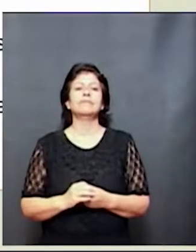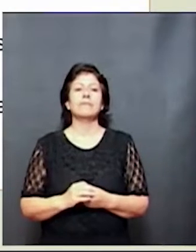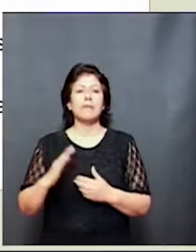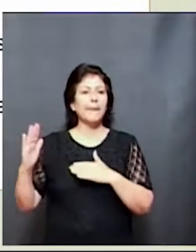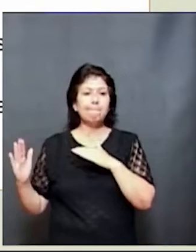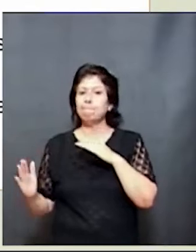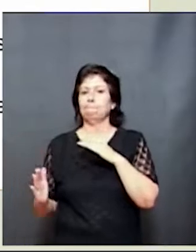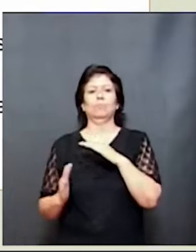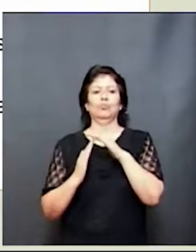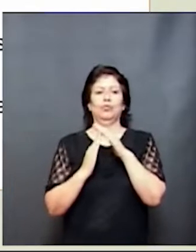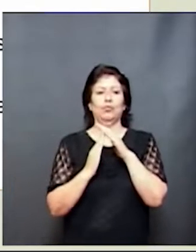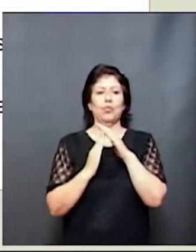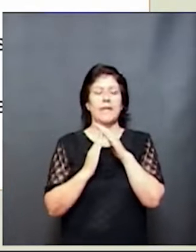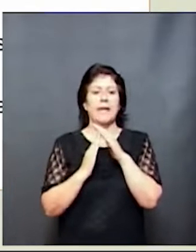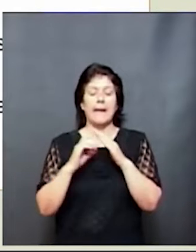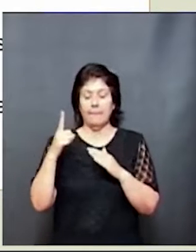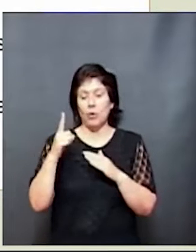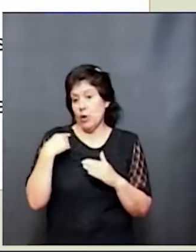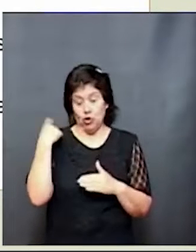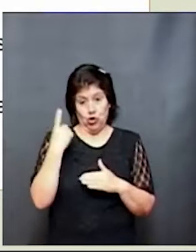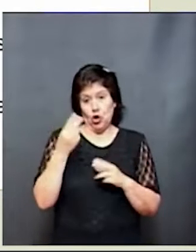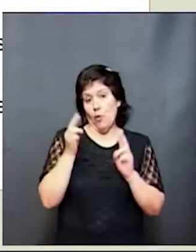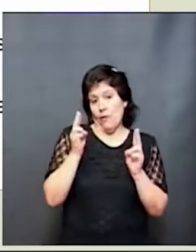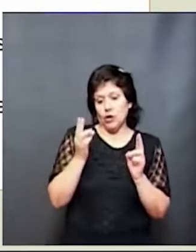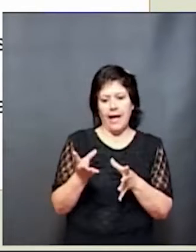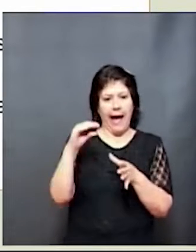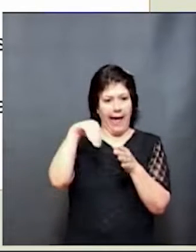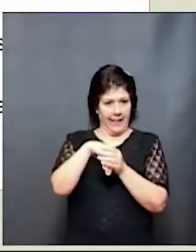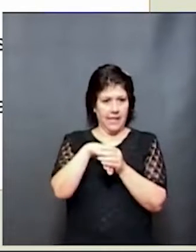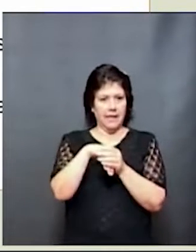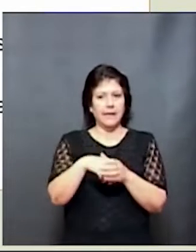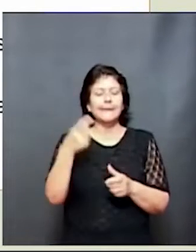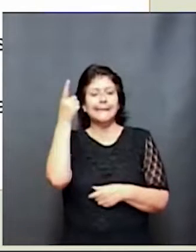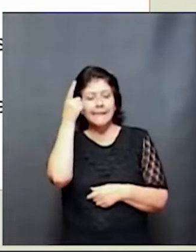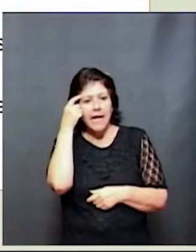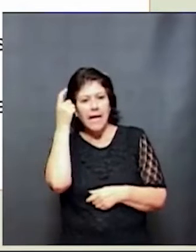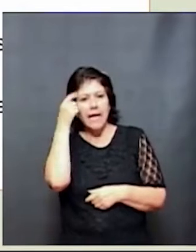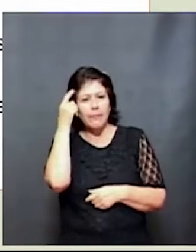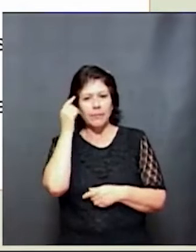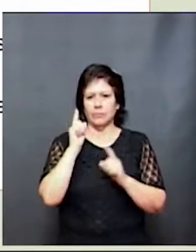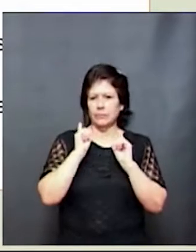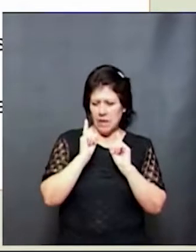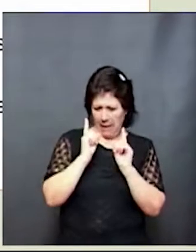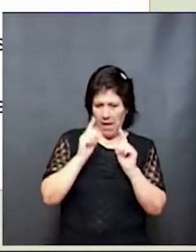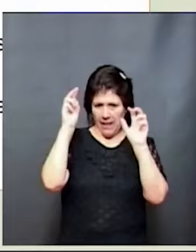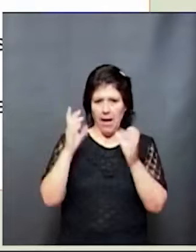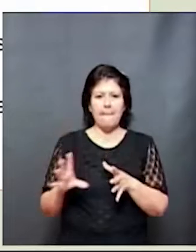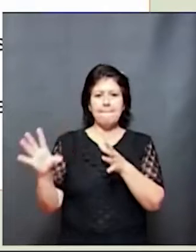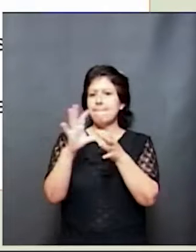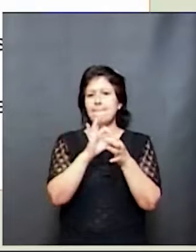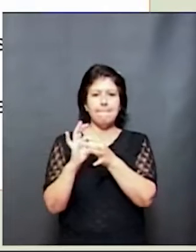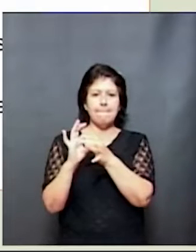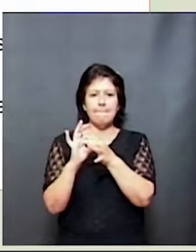Fundamental y bueno, desde la práctica docente y desde la psicopedagogía, el aprendizaje va a estar siempre involucrado en